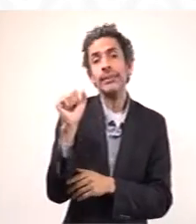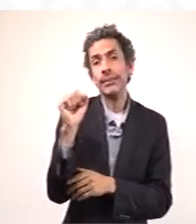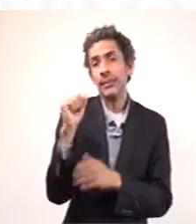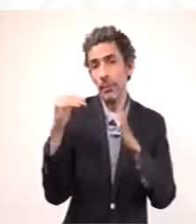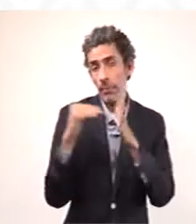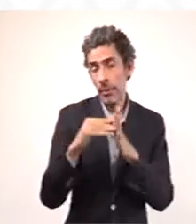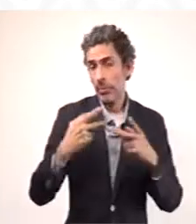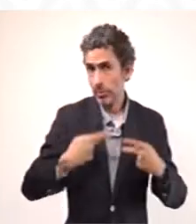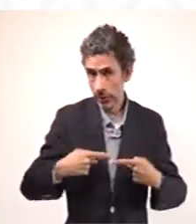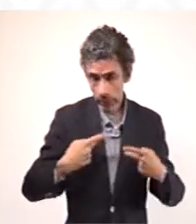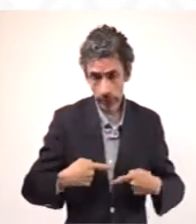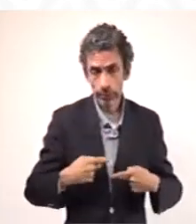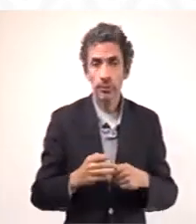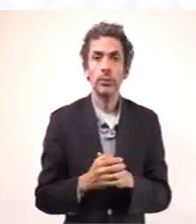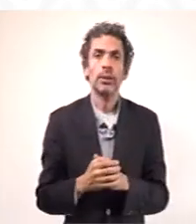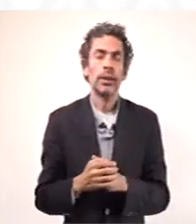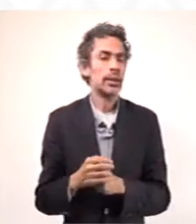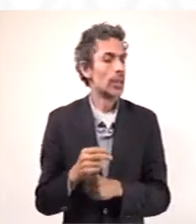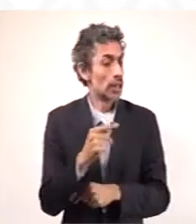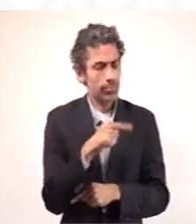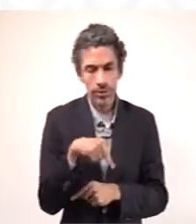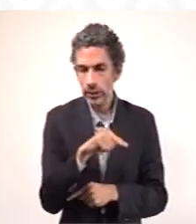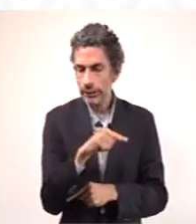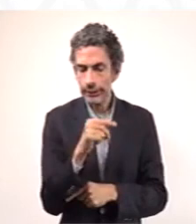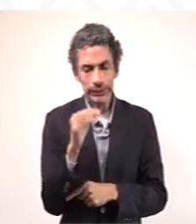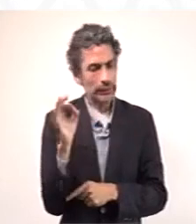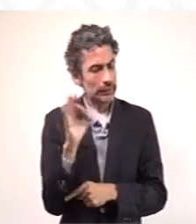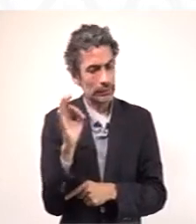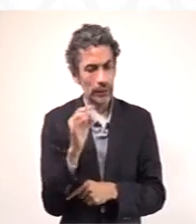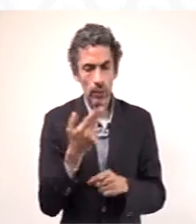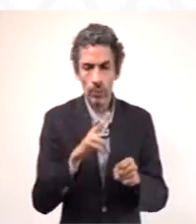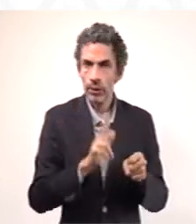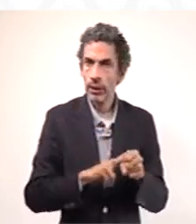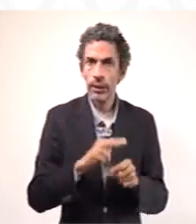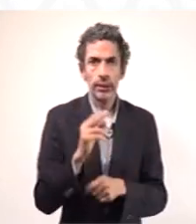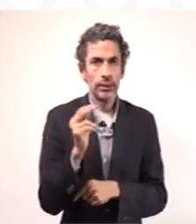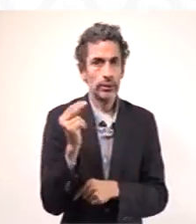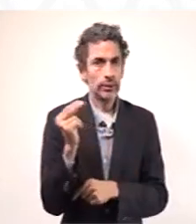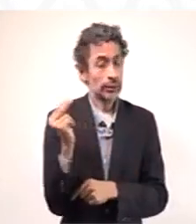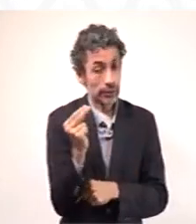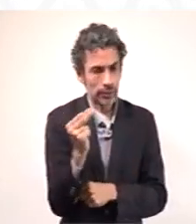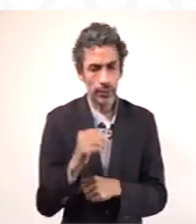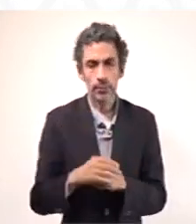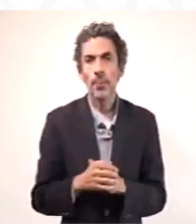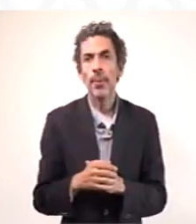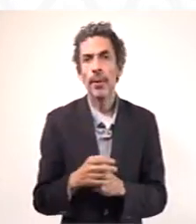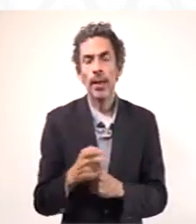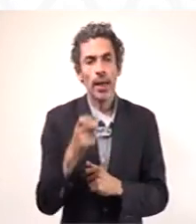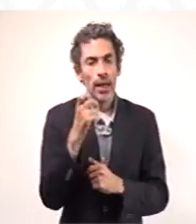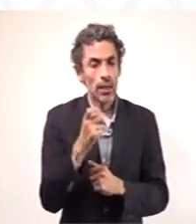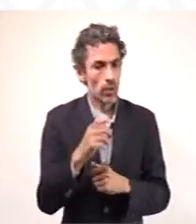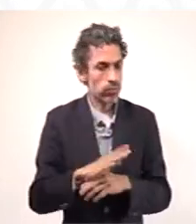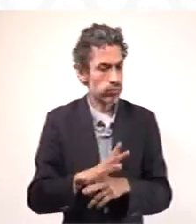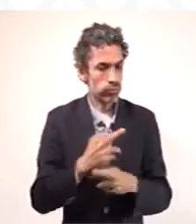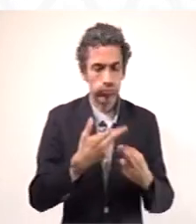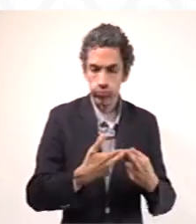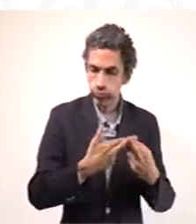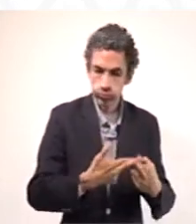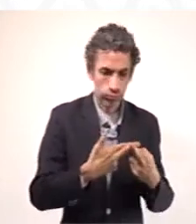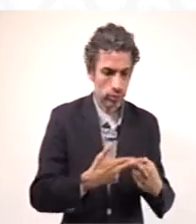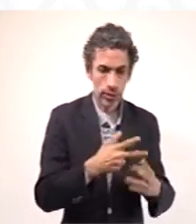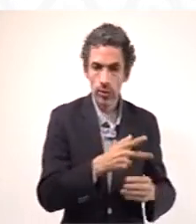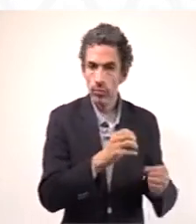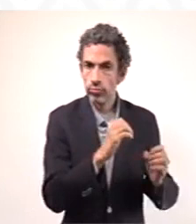más de 60 mil personas que hubieran requerido hospitalización, lo cual hubiera sobrepasado en